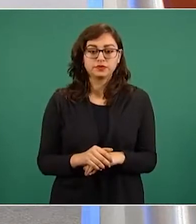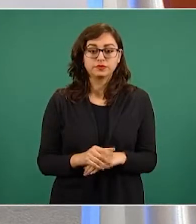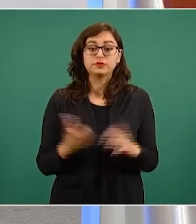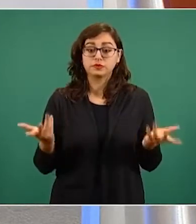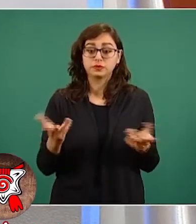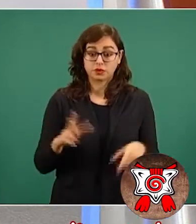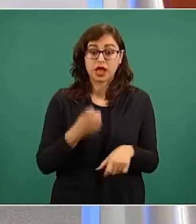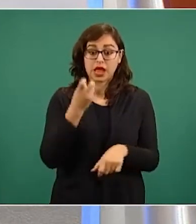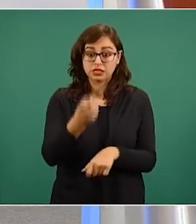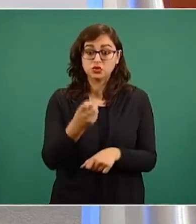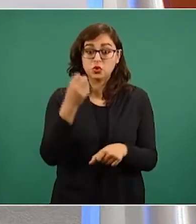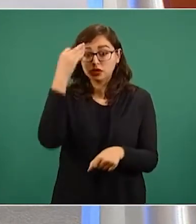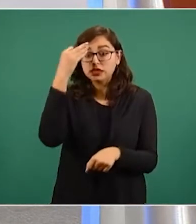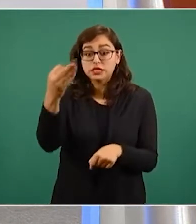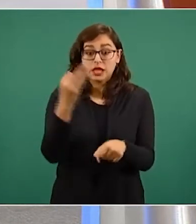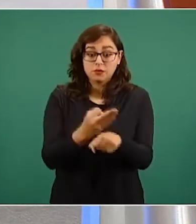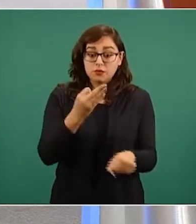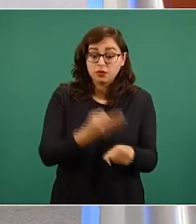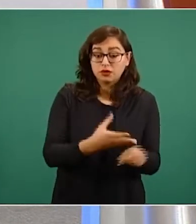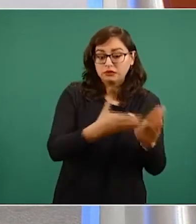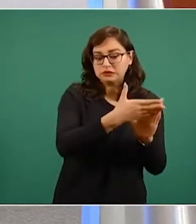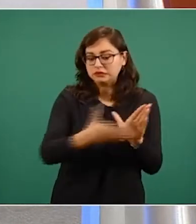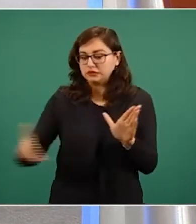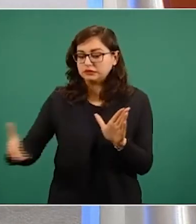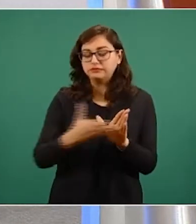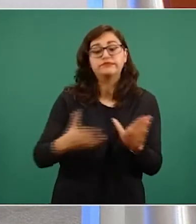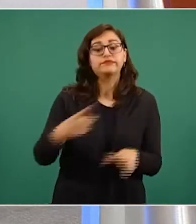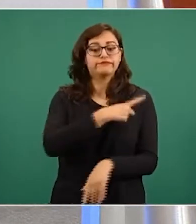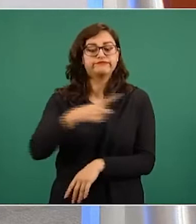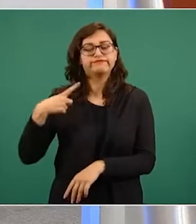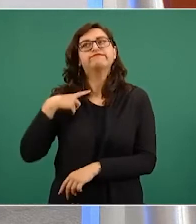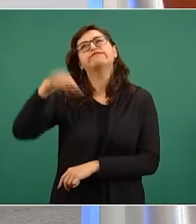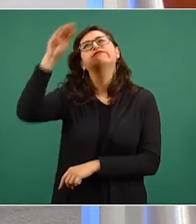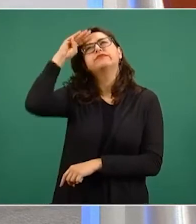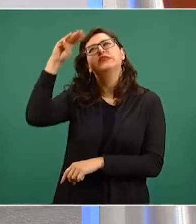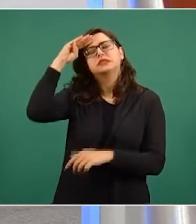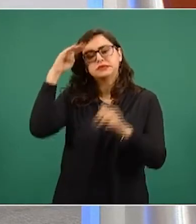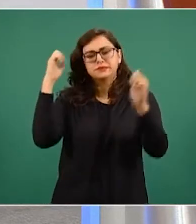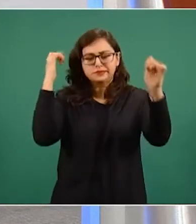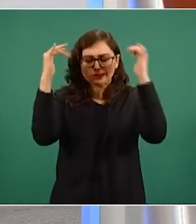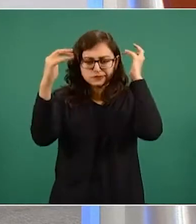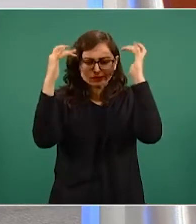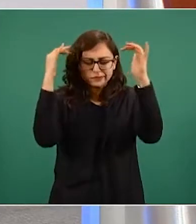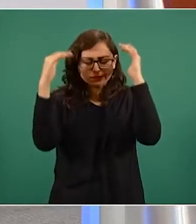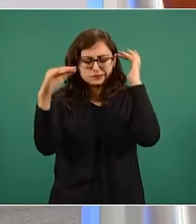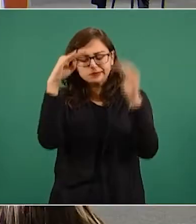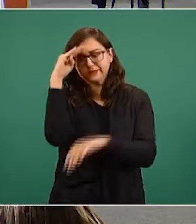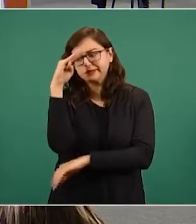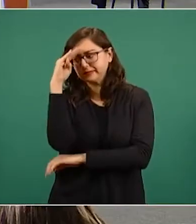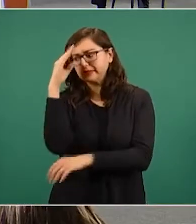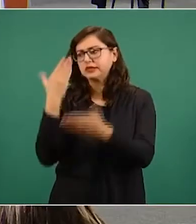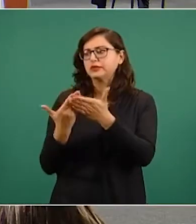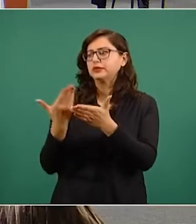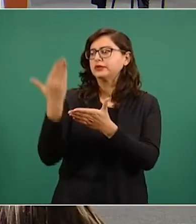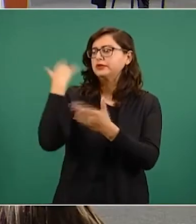en un periodo en el que resulta ineludible la reflexión ante hechos que marcaron de manera